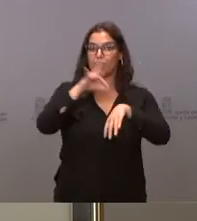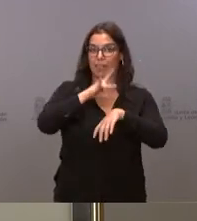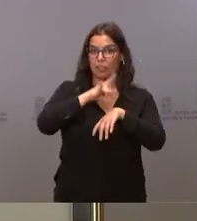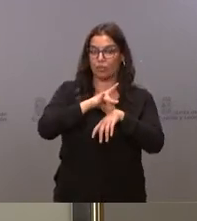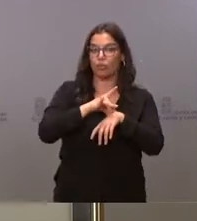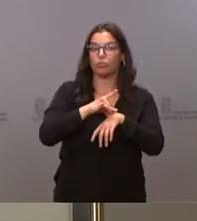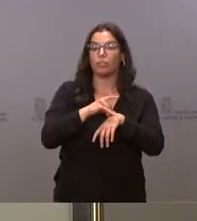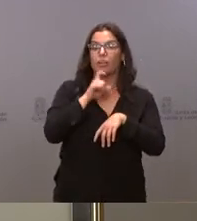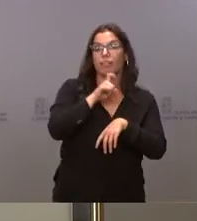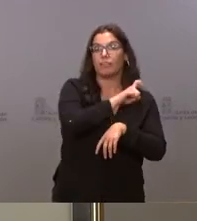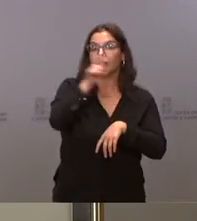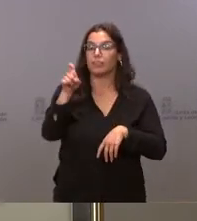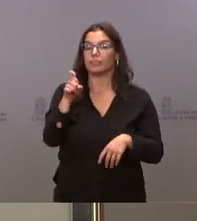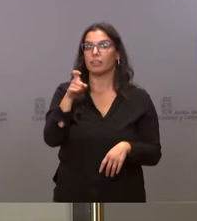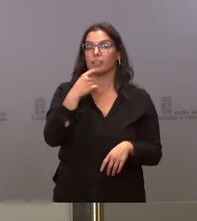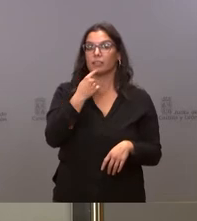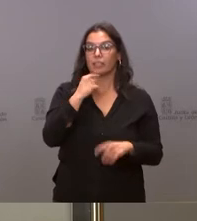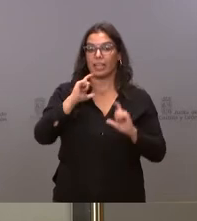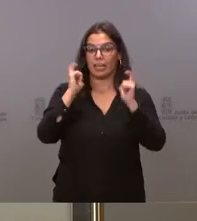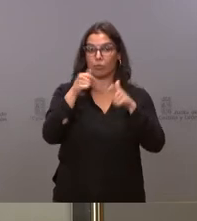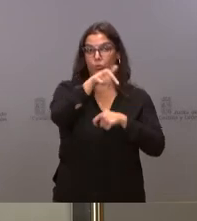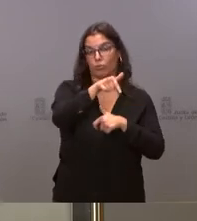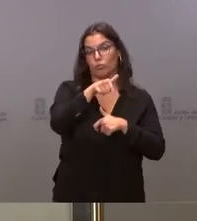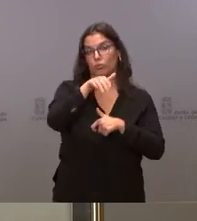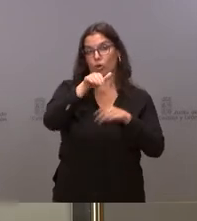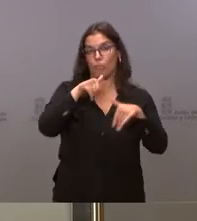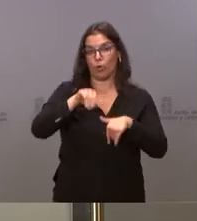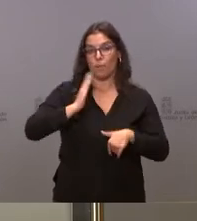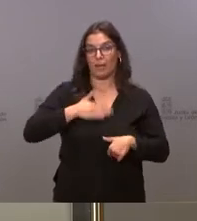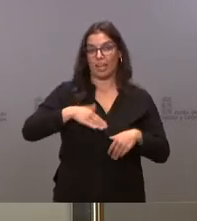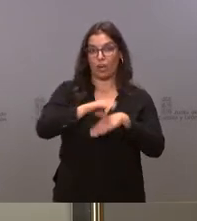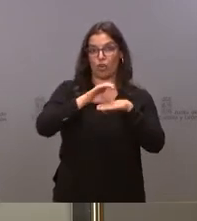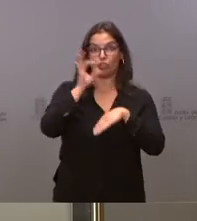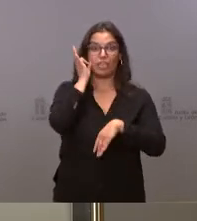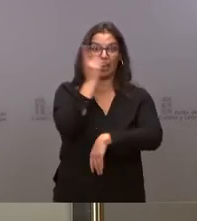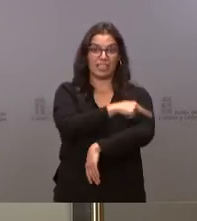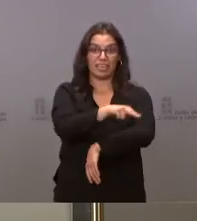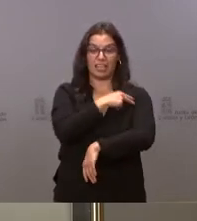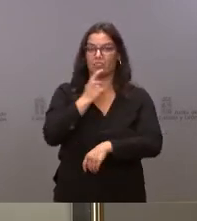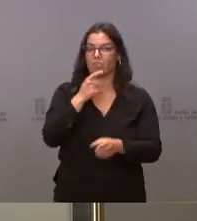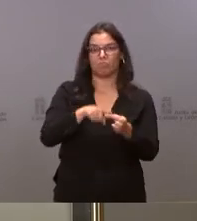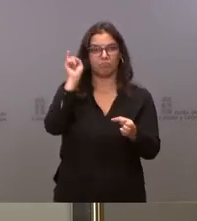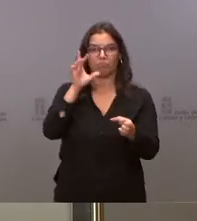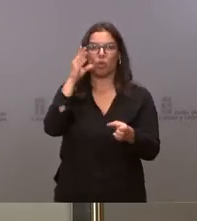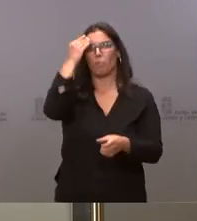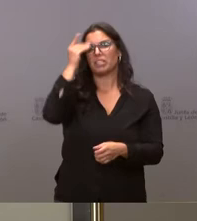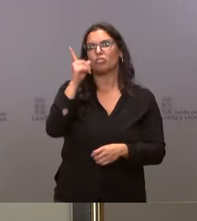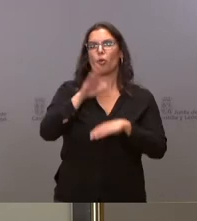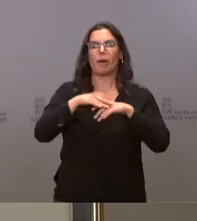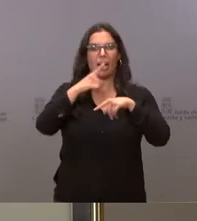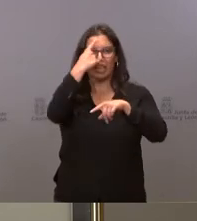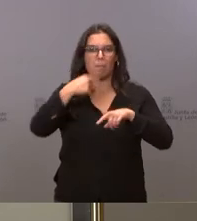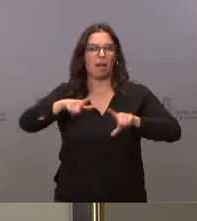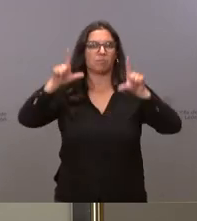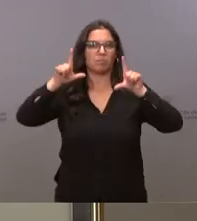ha anunciado que no prevé asistir a la reunión que ha convocado mañana la consejera de Sanidad al considerarla mediática y ha pedido que se pase